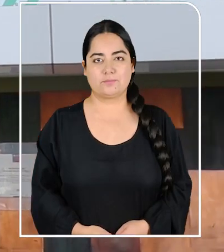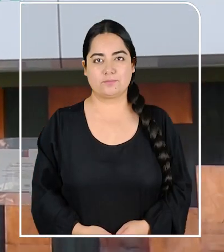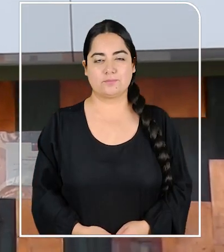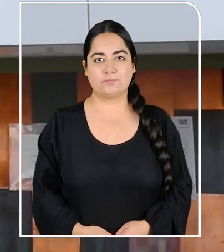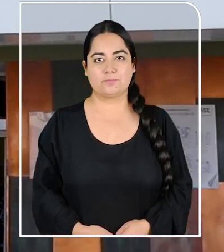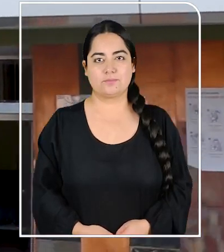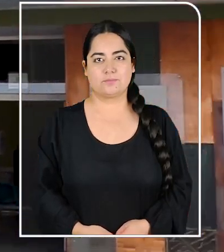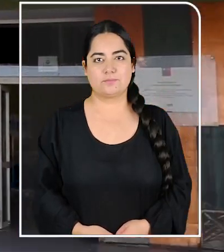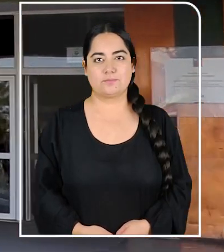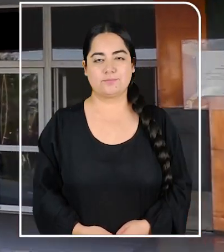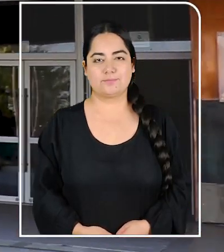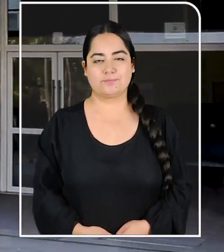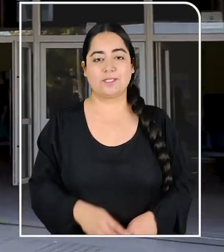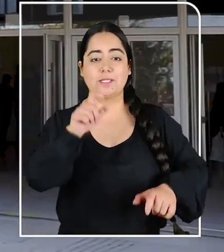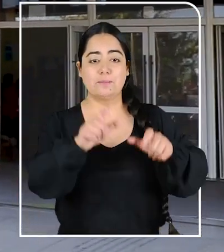¿Qué es